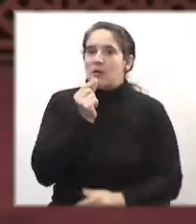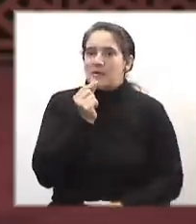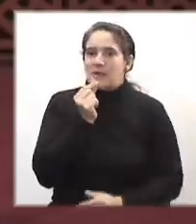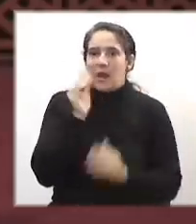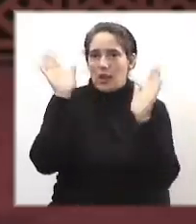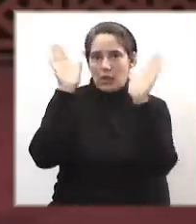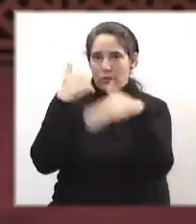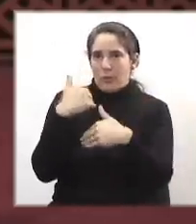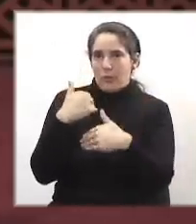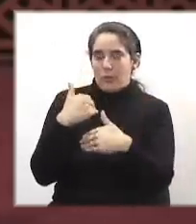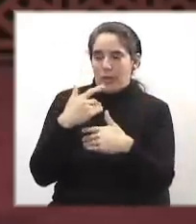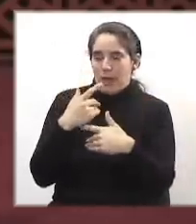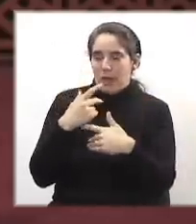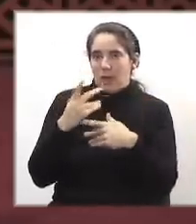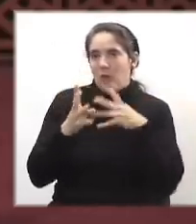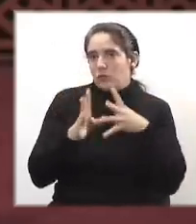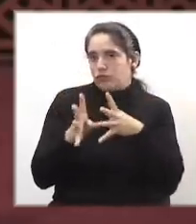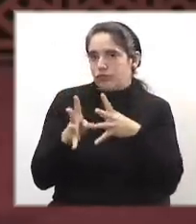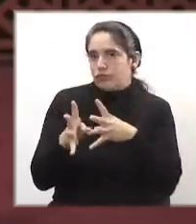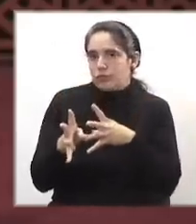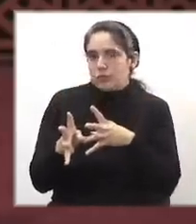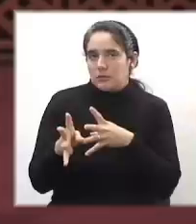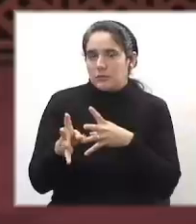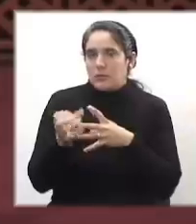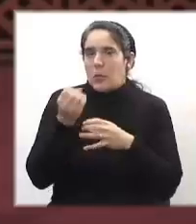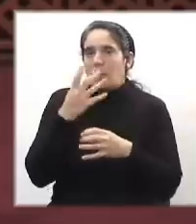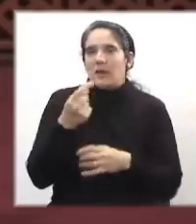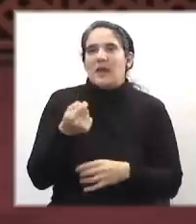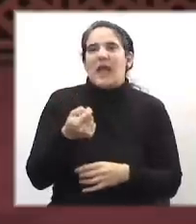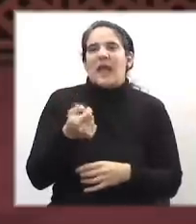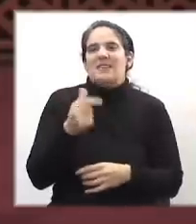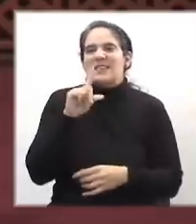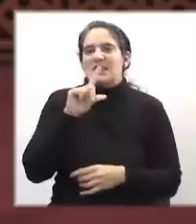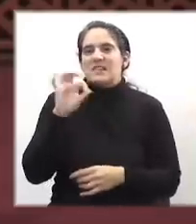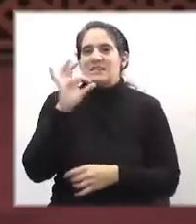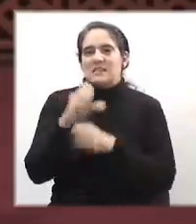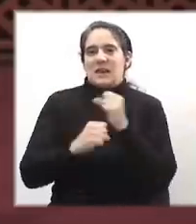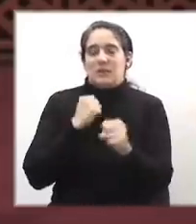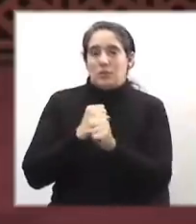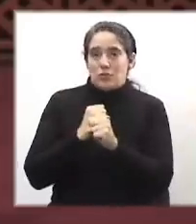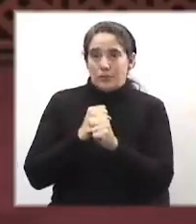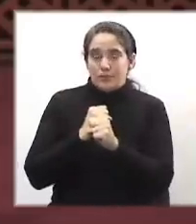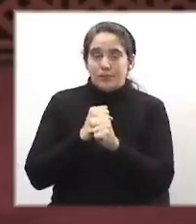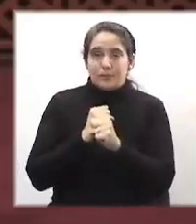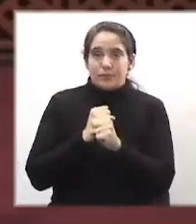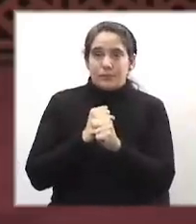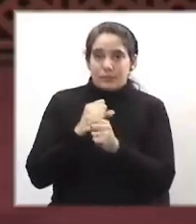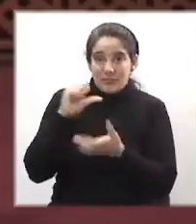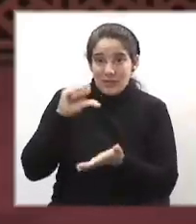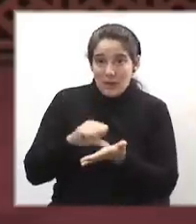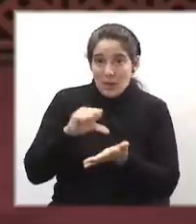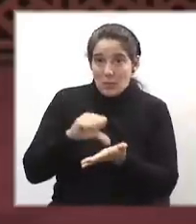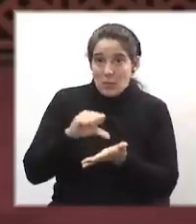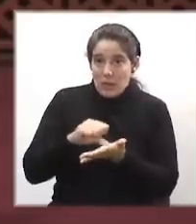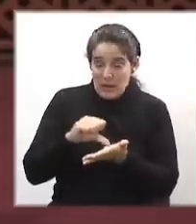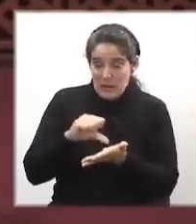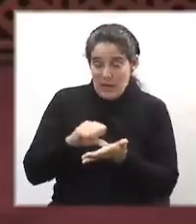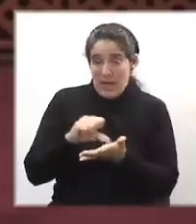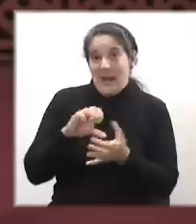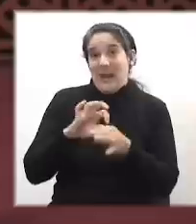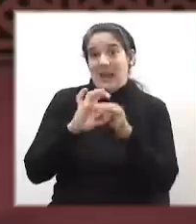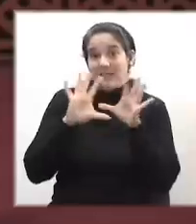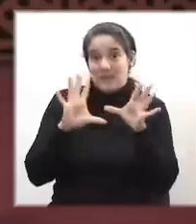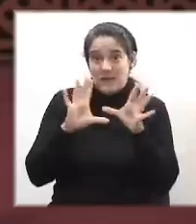enfrentar a un movimiento armado que desde hacía casi una década, viviendo el país en democracia,